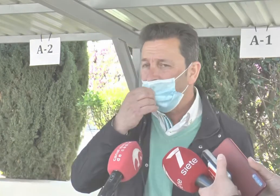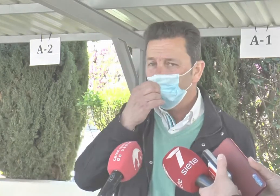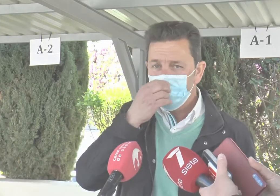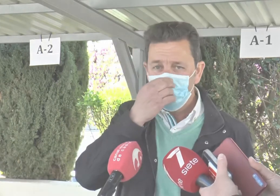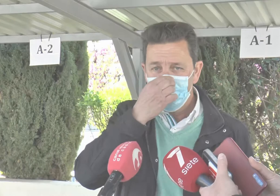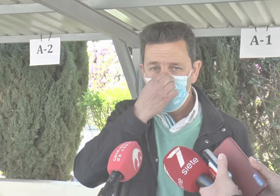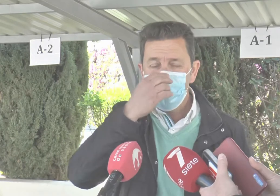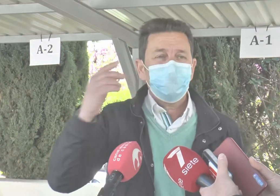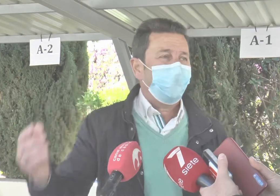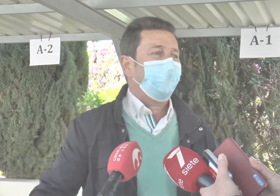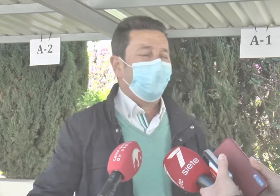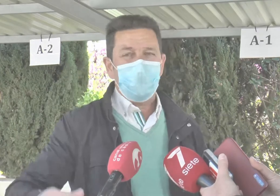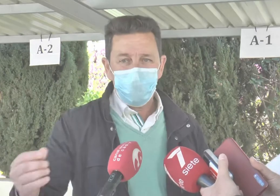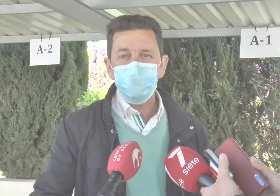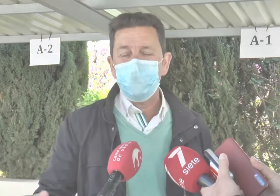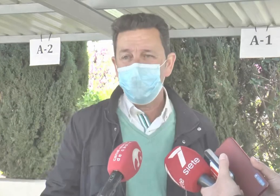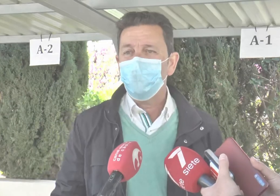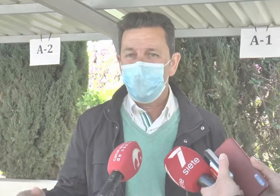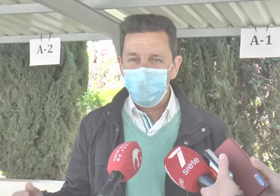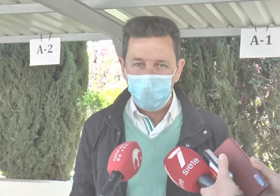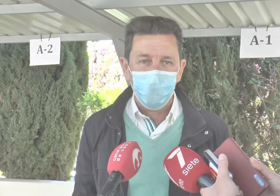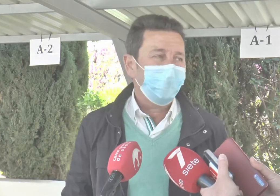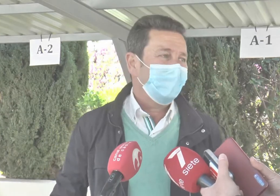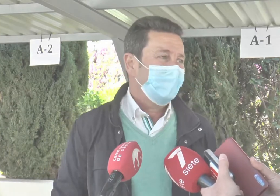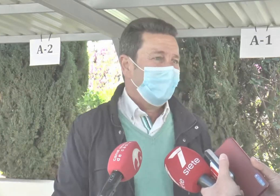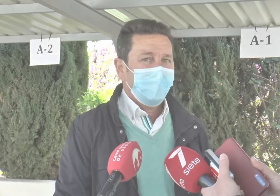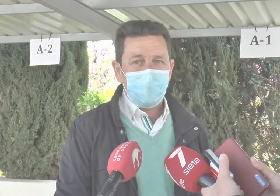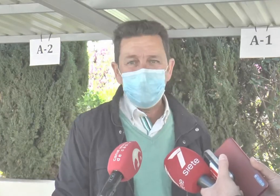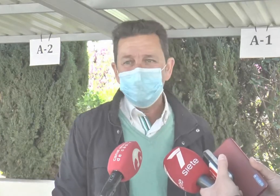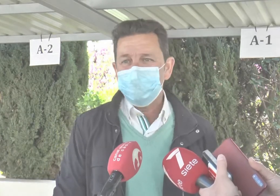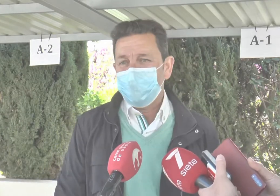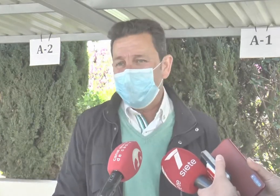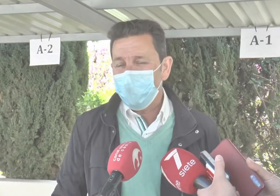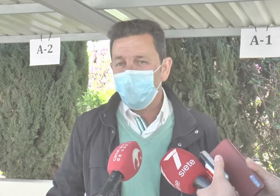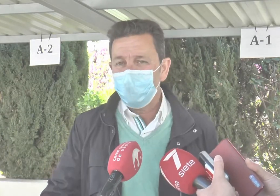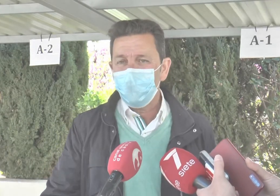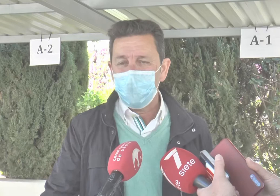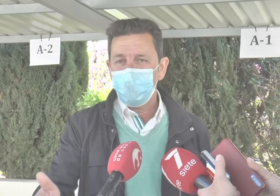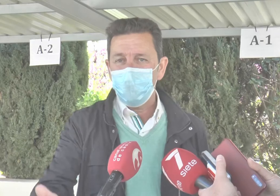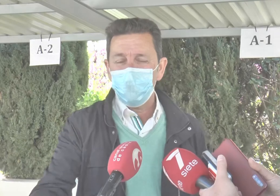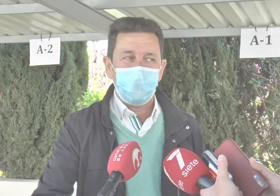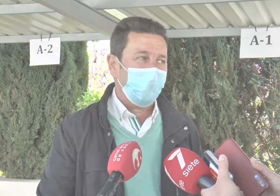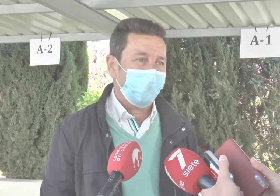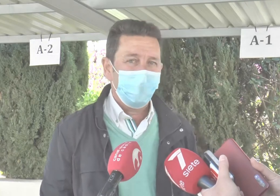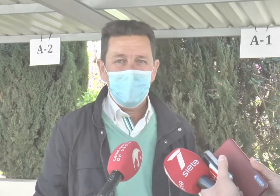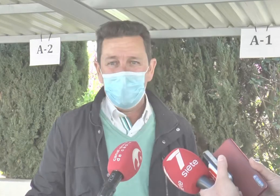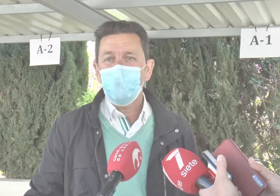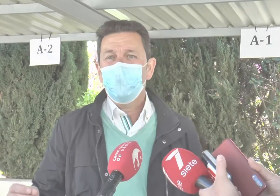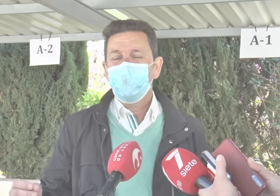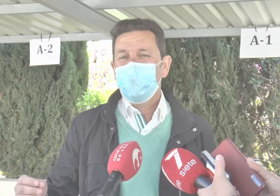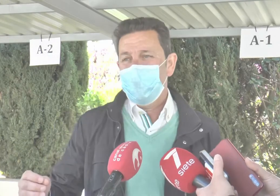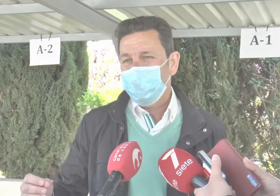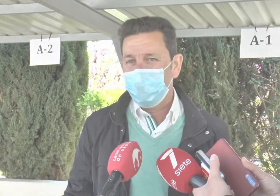y, por lo visto, no tiene la licencia de obra mayor que se tiene que justificar para empezar las obras.